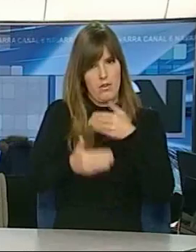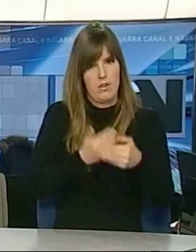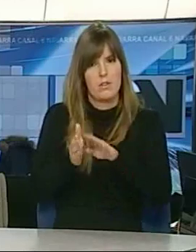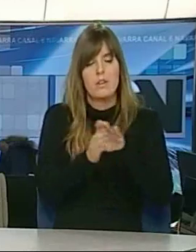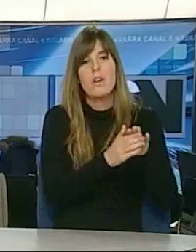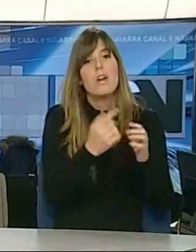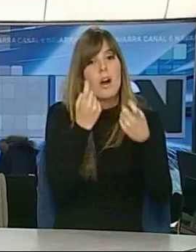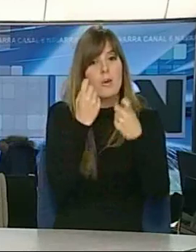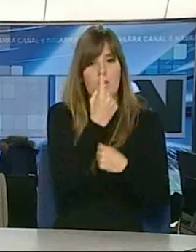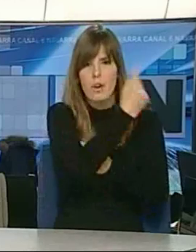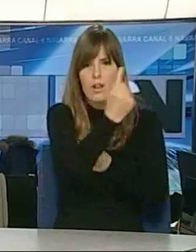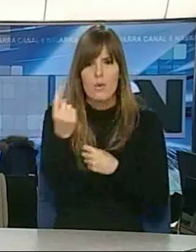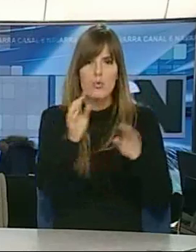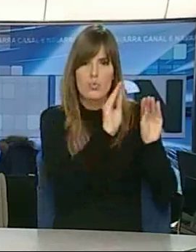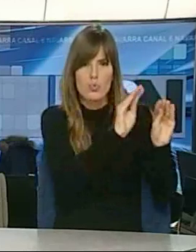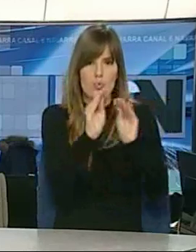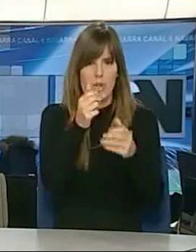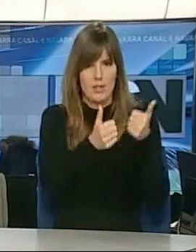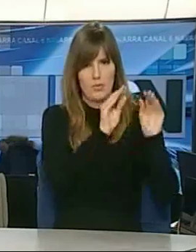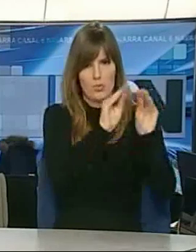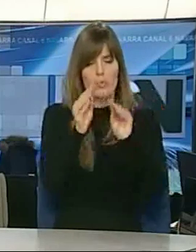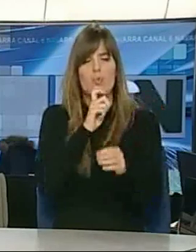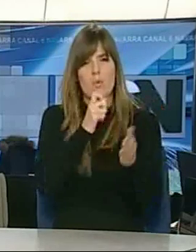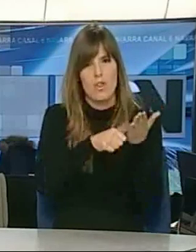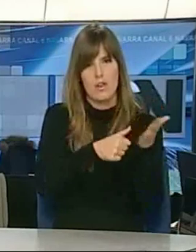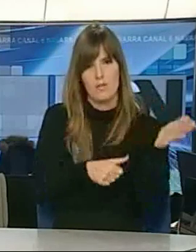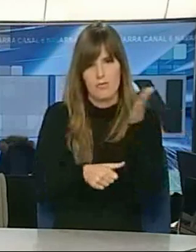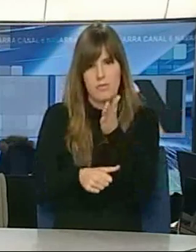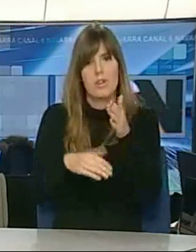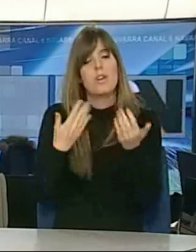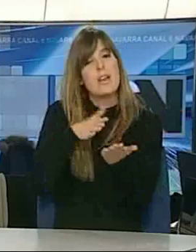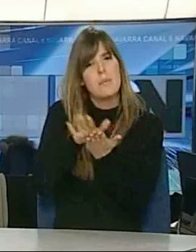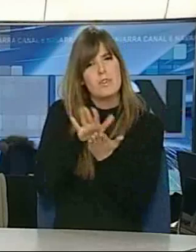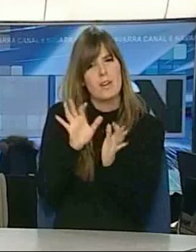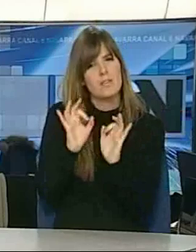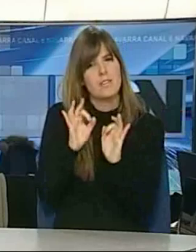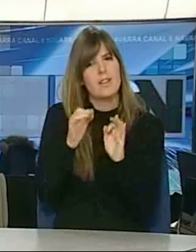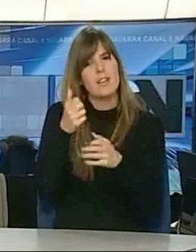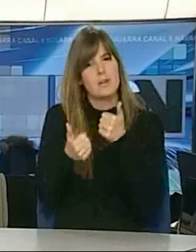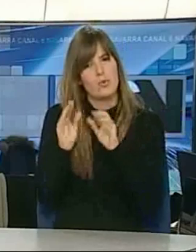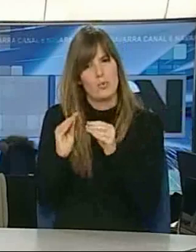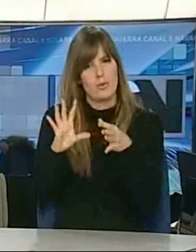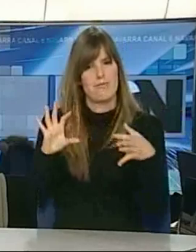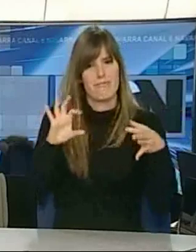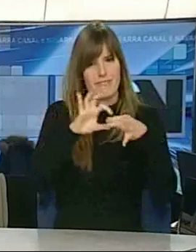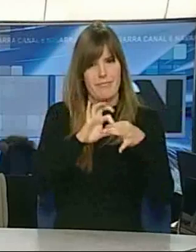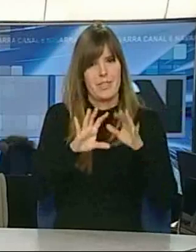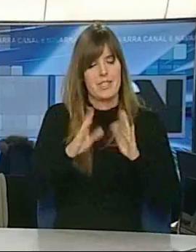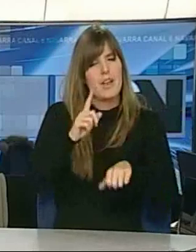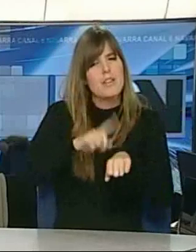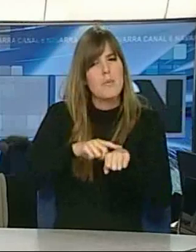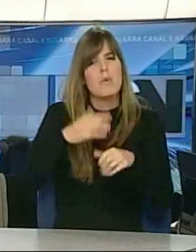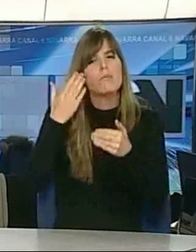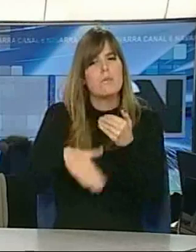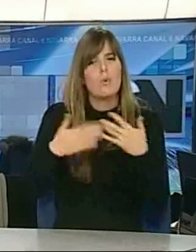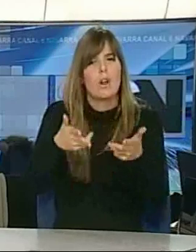accede al examen mediante la valija virtual, es decir, presentando su DNI, una impresora genera la prueba a realizar, el tiempo que tiene para hacerla y el